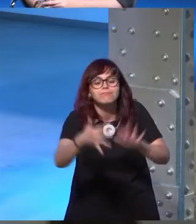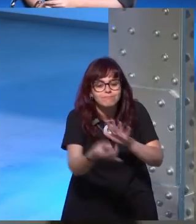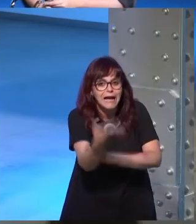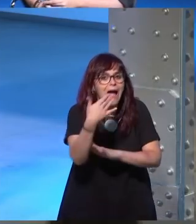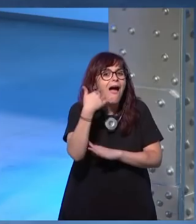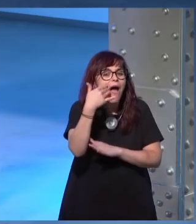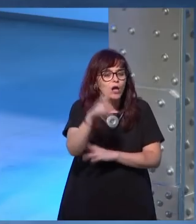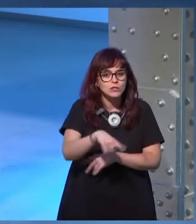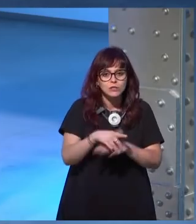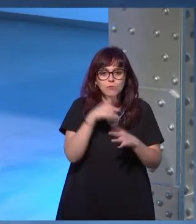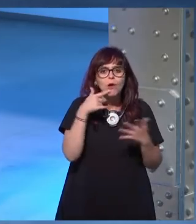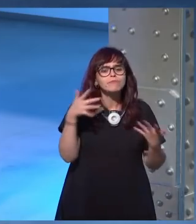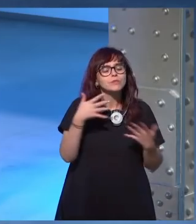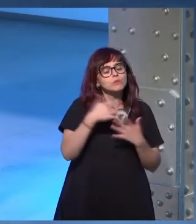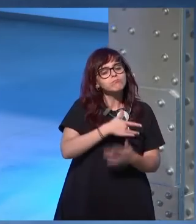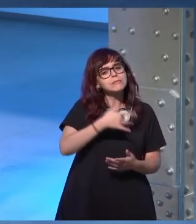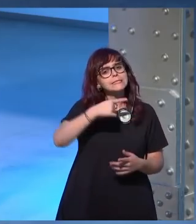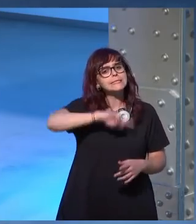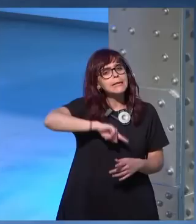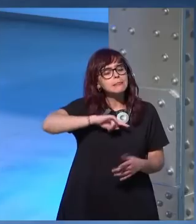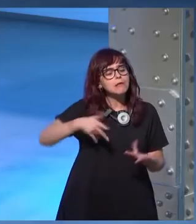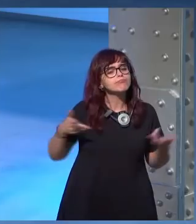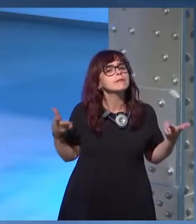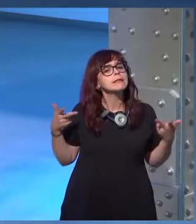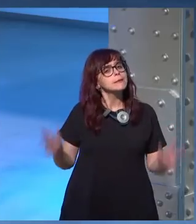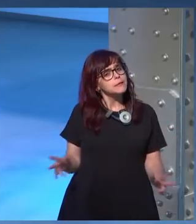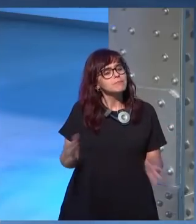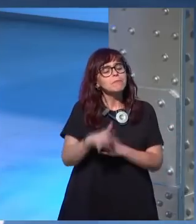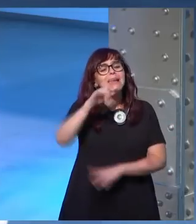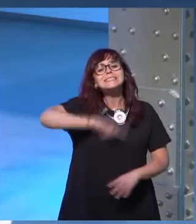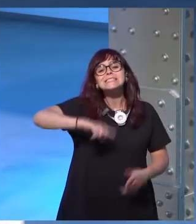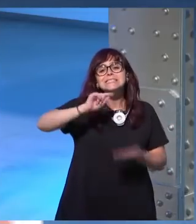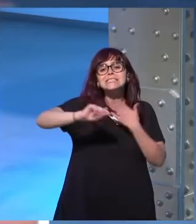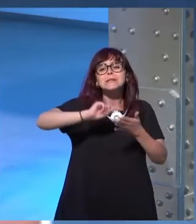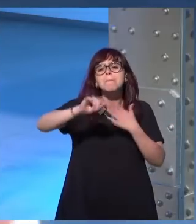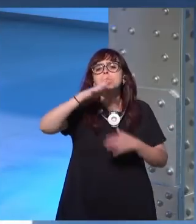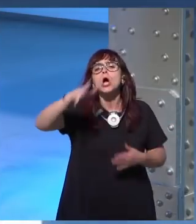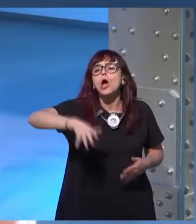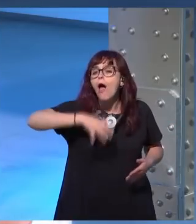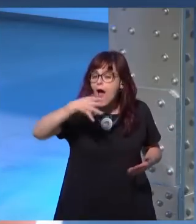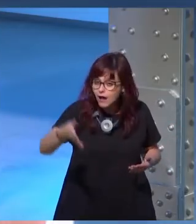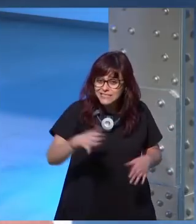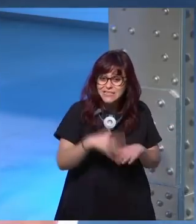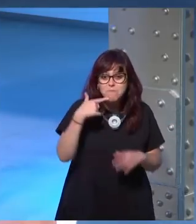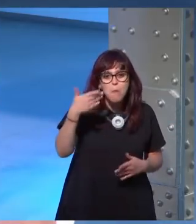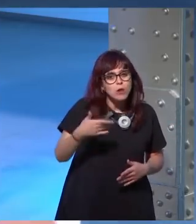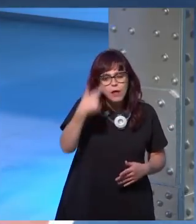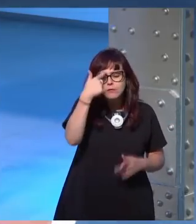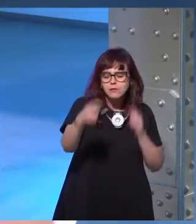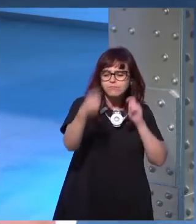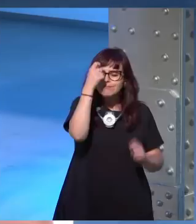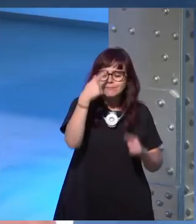daos un poquito de cancha daos un poquito de margen recordad porque escribís eso ha sido muy importante para mí